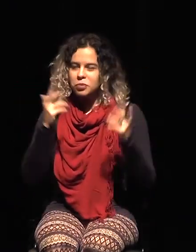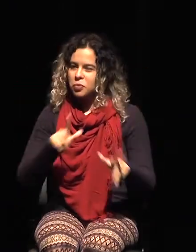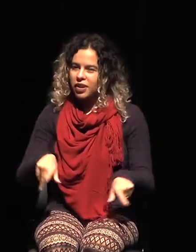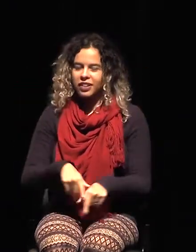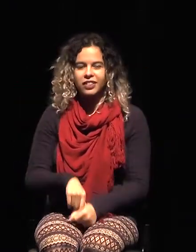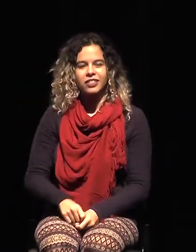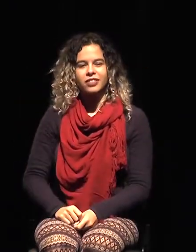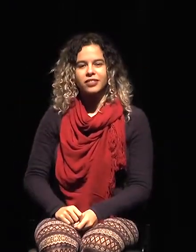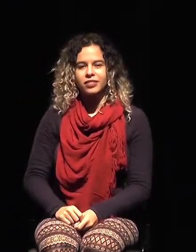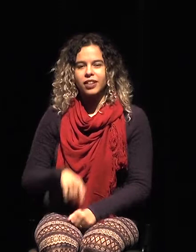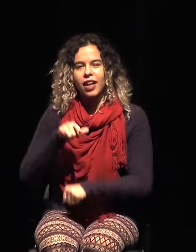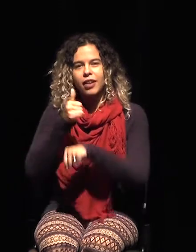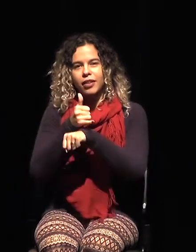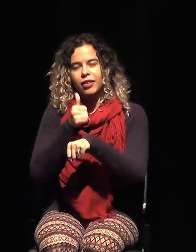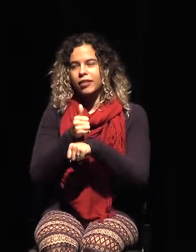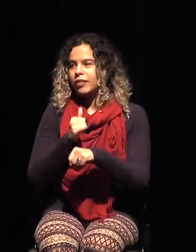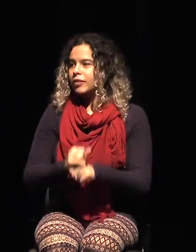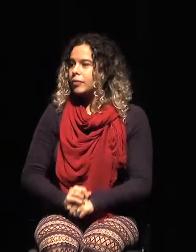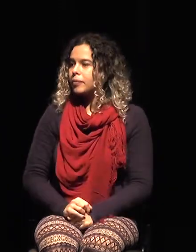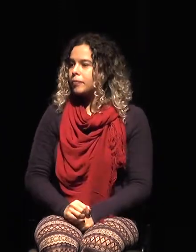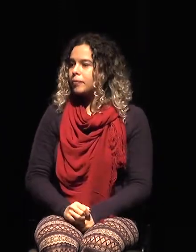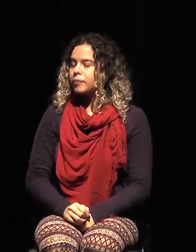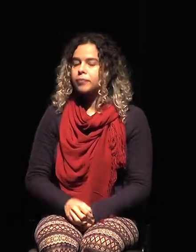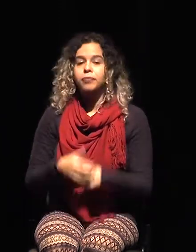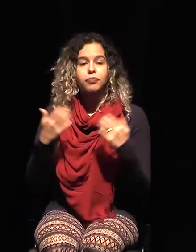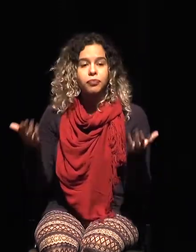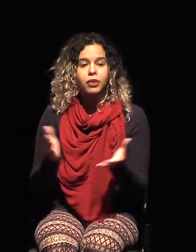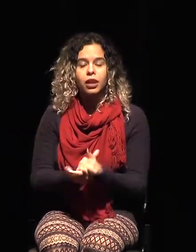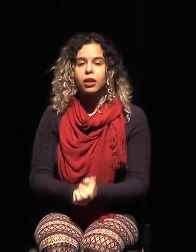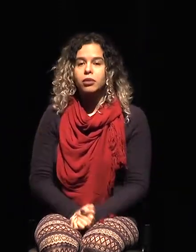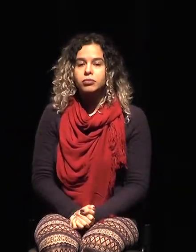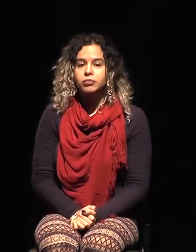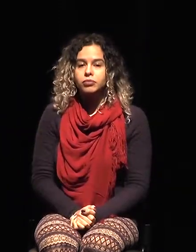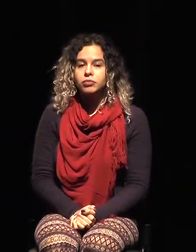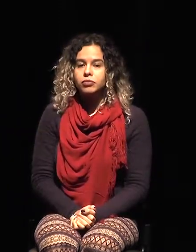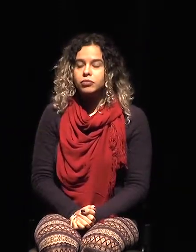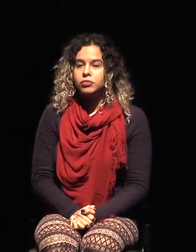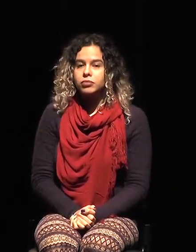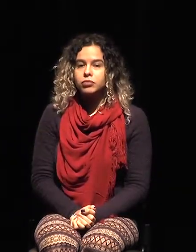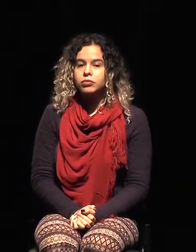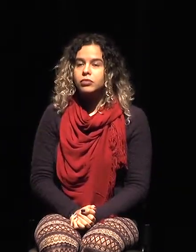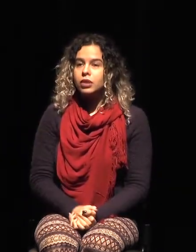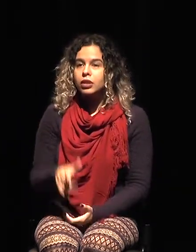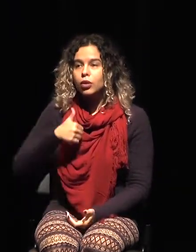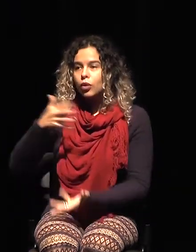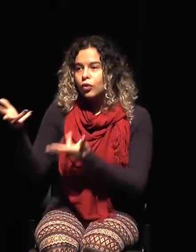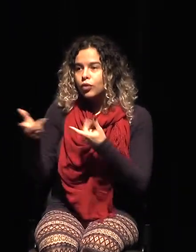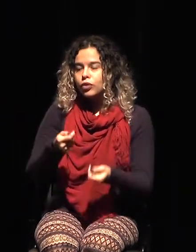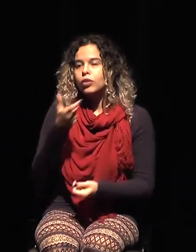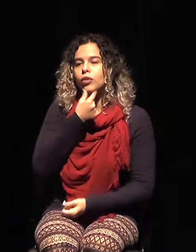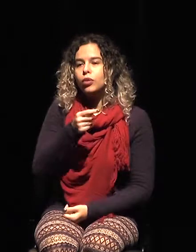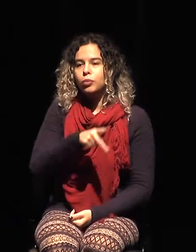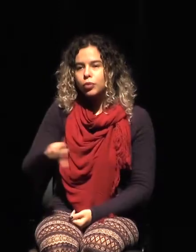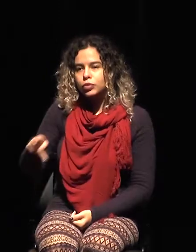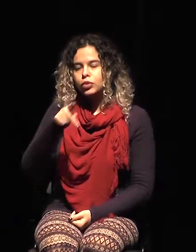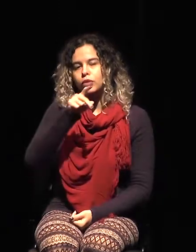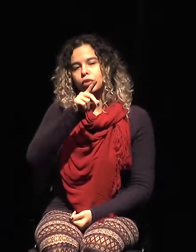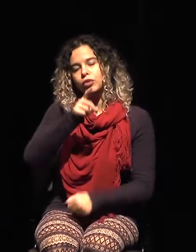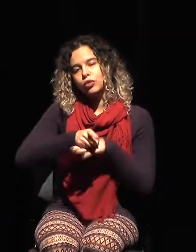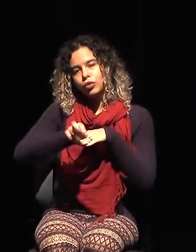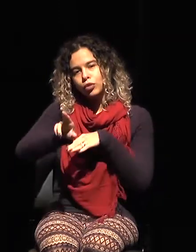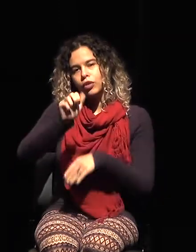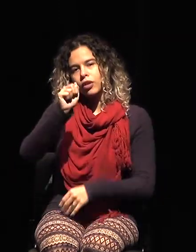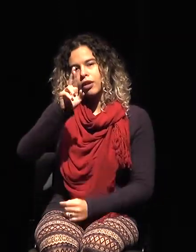Muy bien, invito ahora al profesor Arnaldo Godoy para que nos comente brevemente